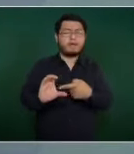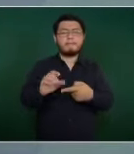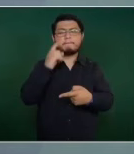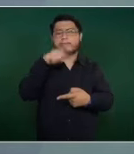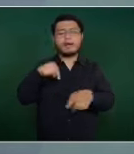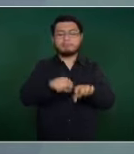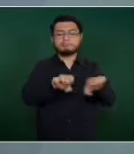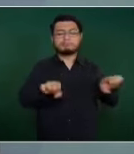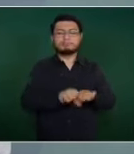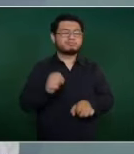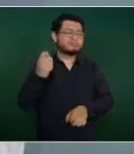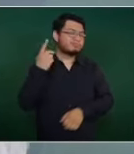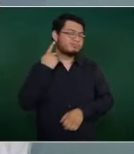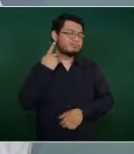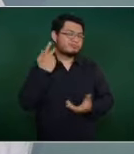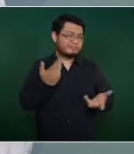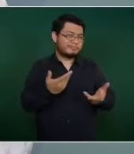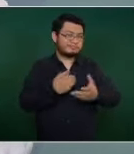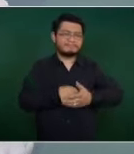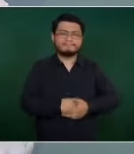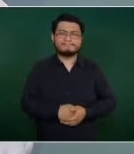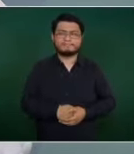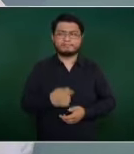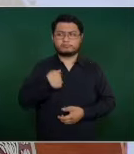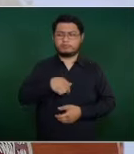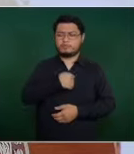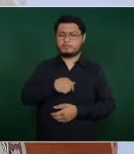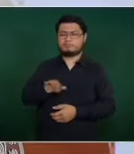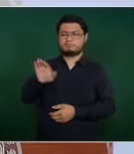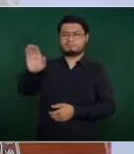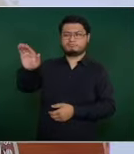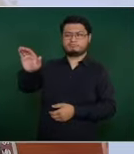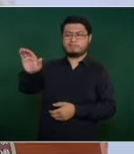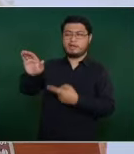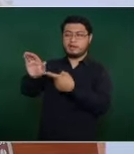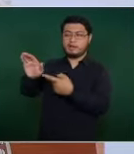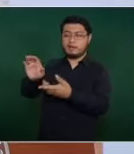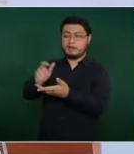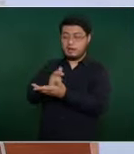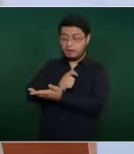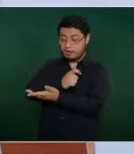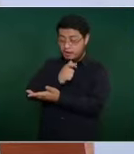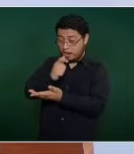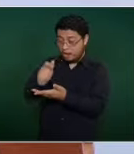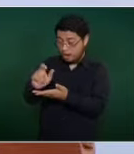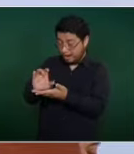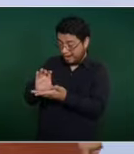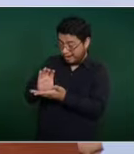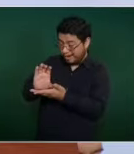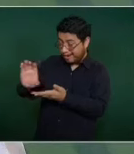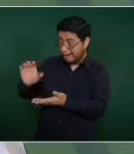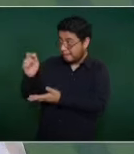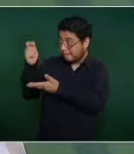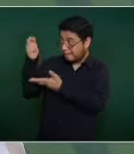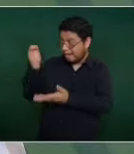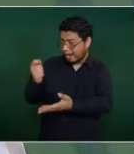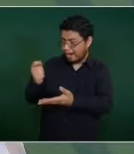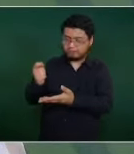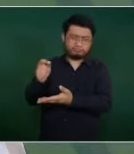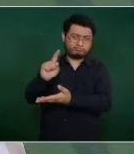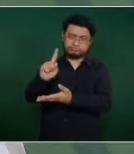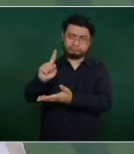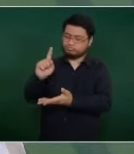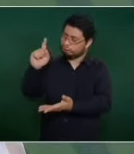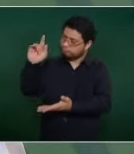Entonces, lo que estamos planteando es reducir el costo de las